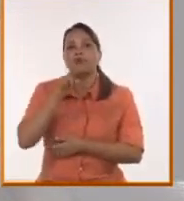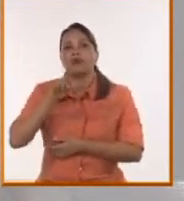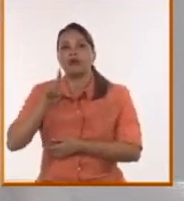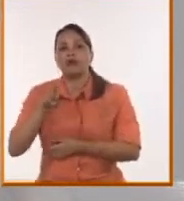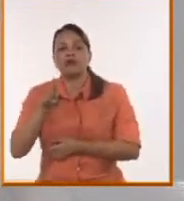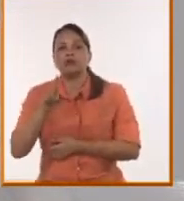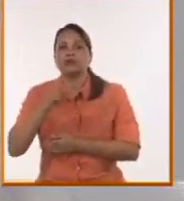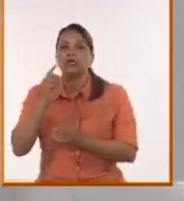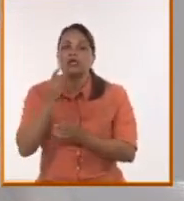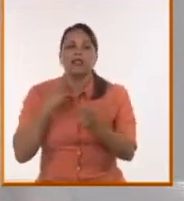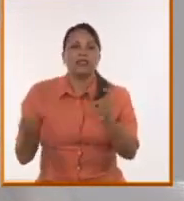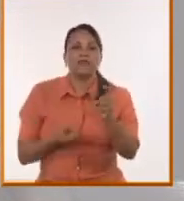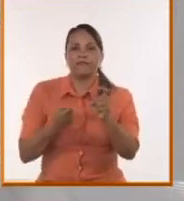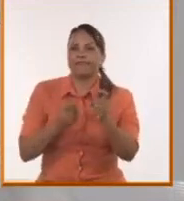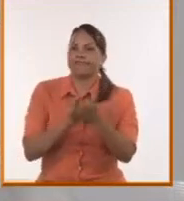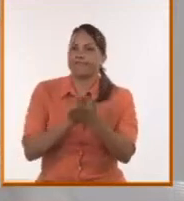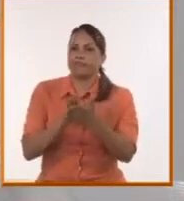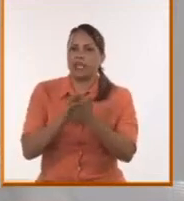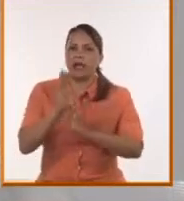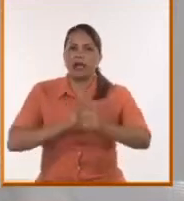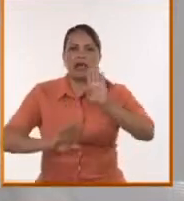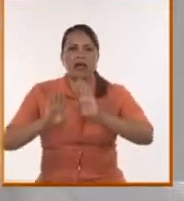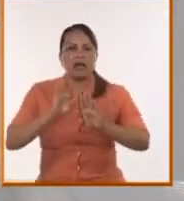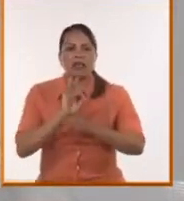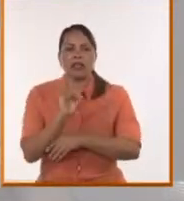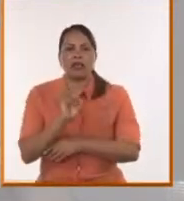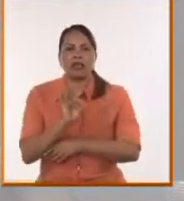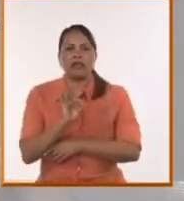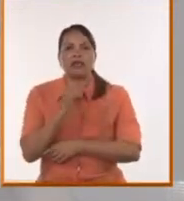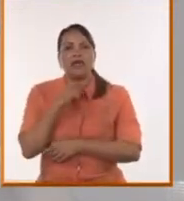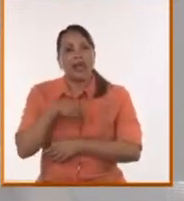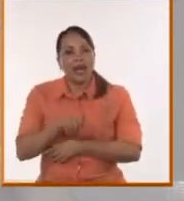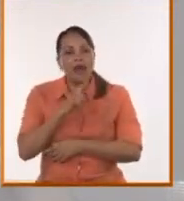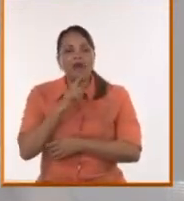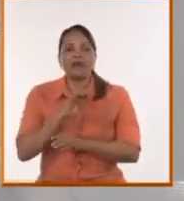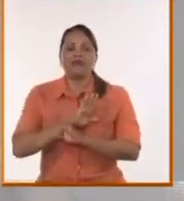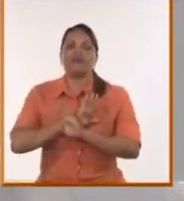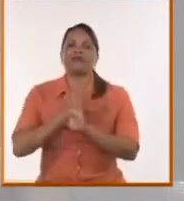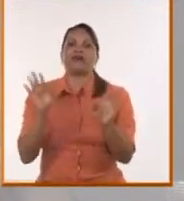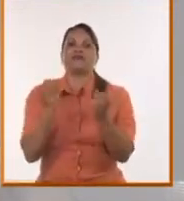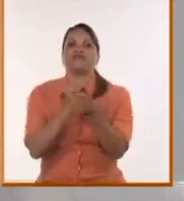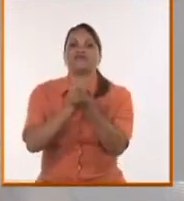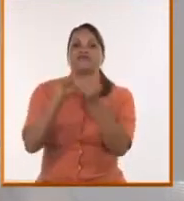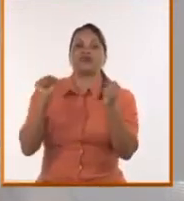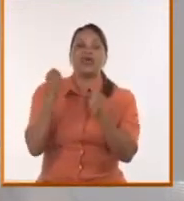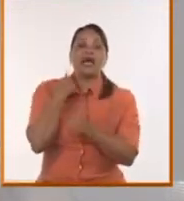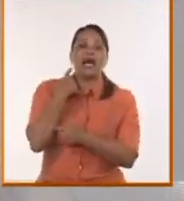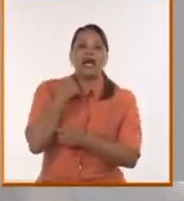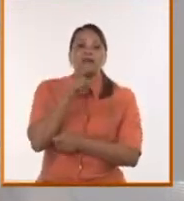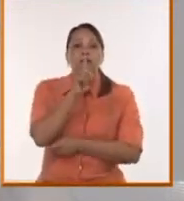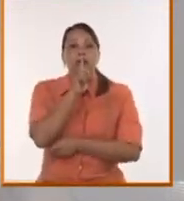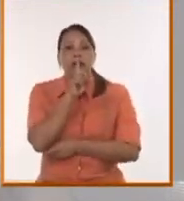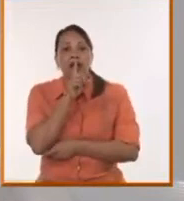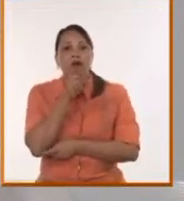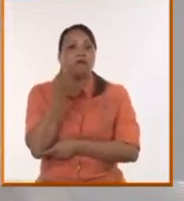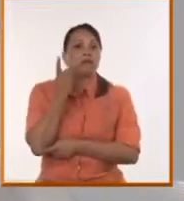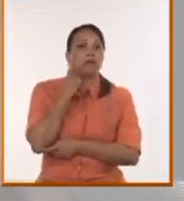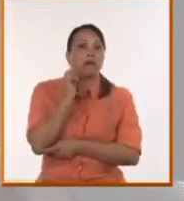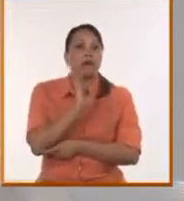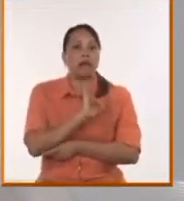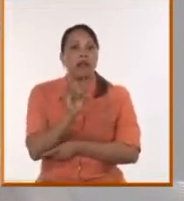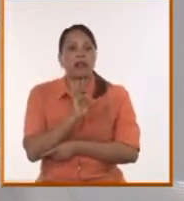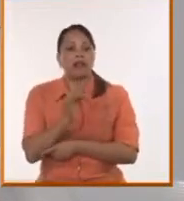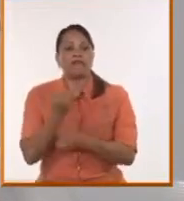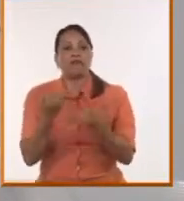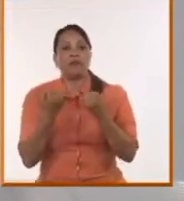vemos ahora en el 2018 es que curiosamente lo rompieron. Después de tantos años de no escuchar nada en las noticias sobre la violencia,